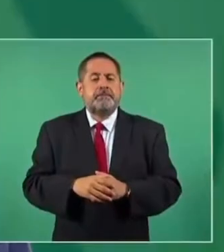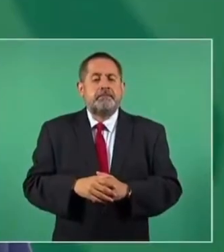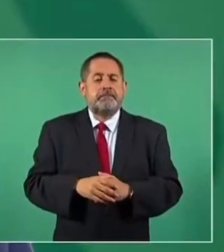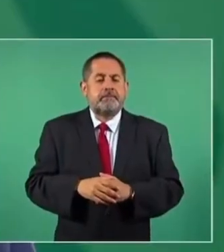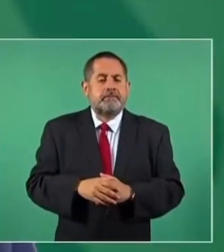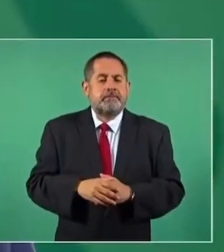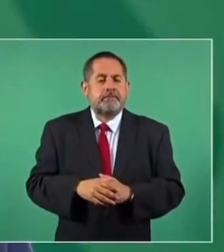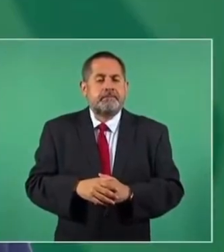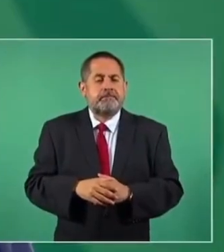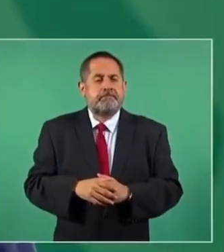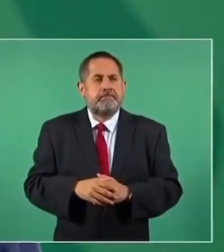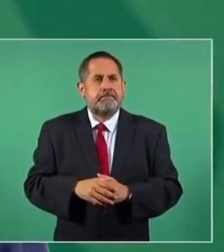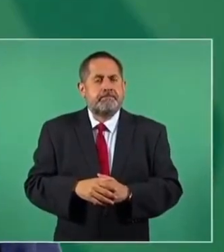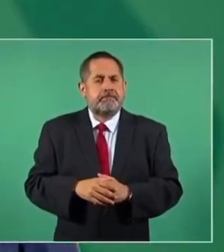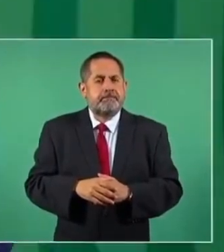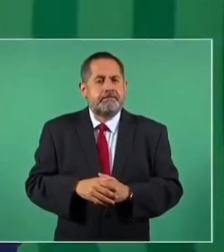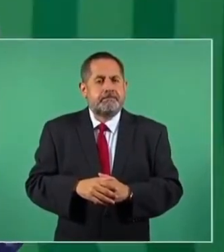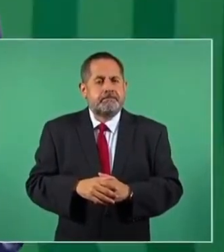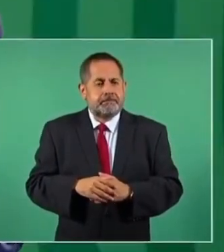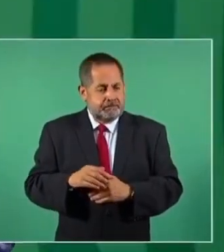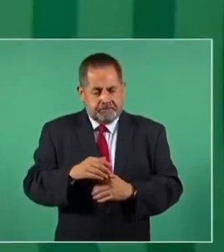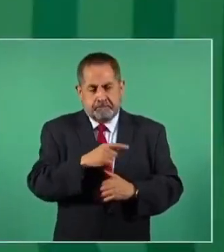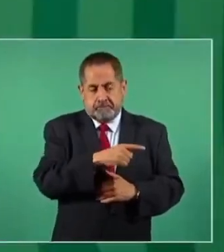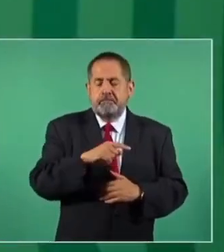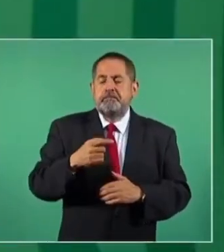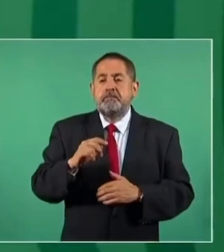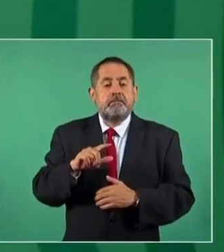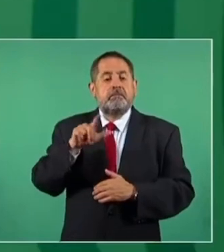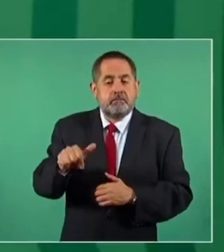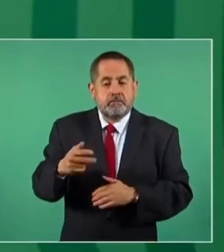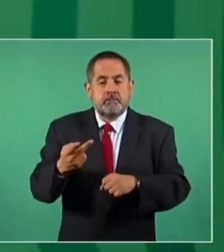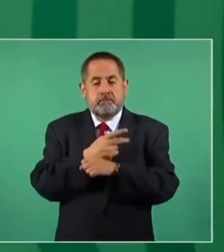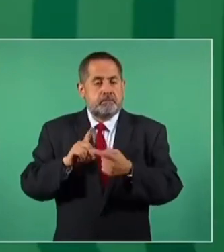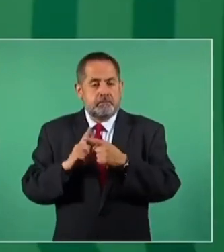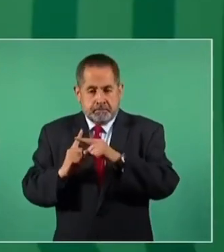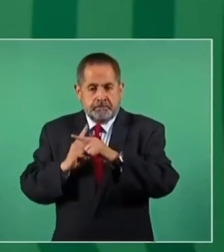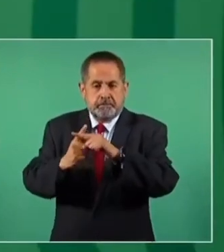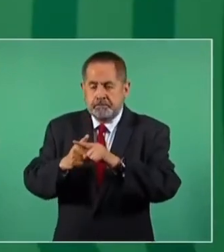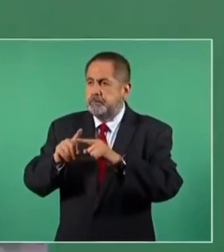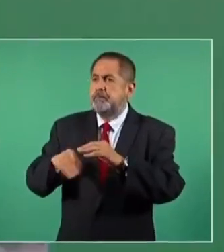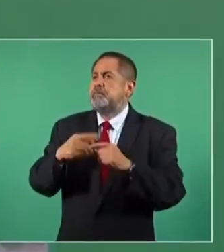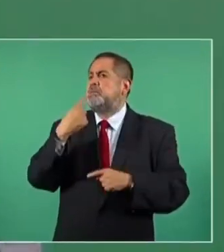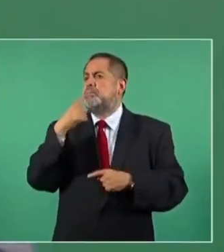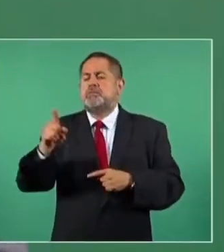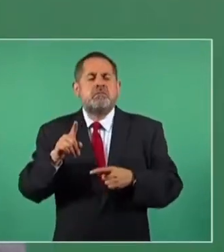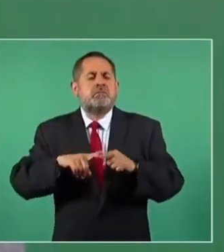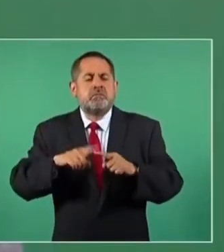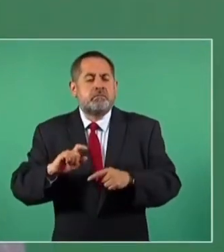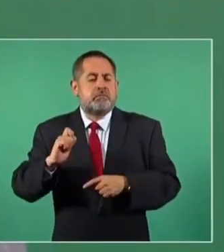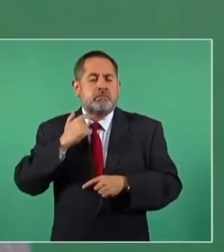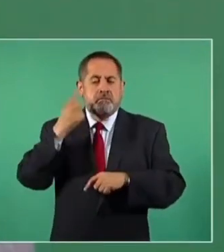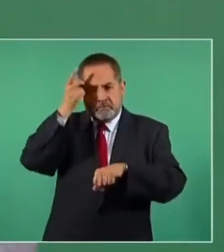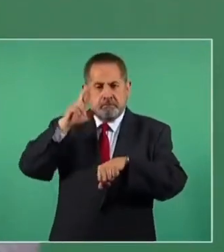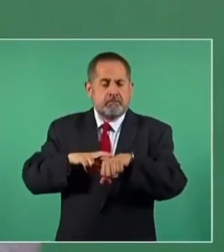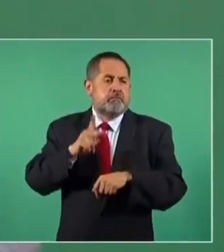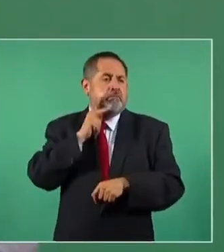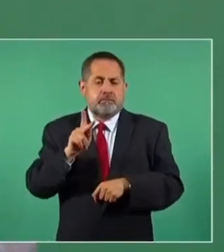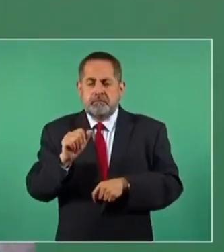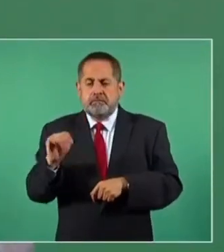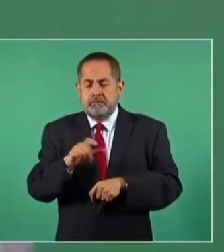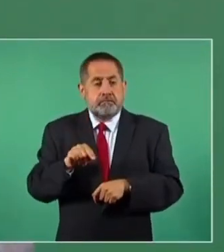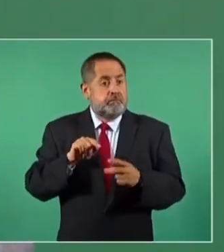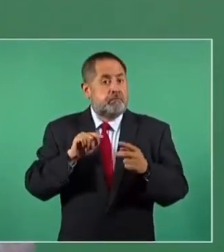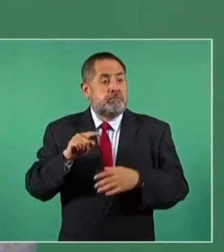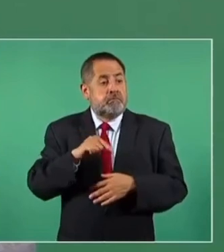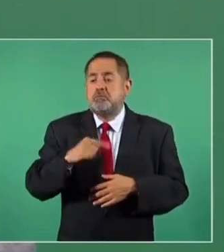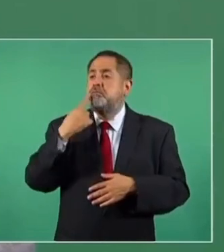juntó con una denuncia que hizo el exdirector de Pemex, donde